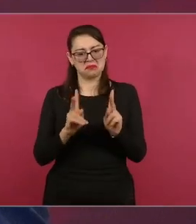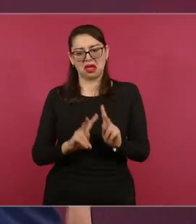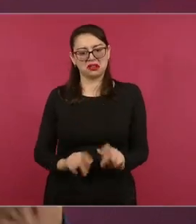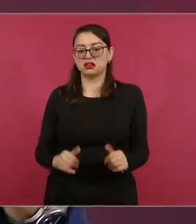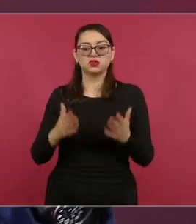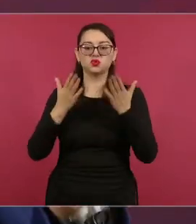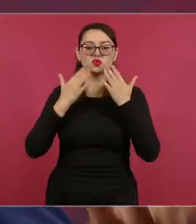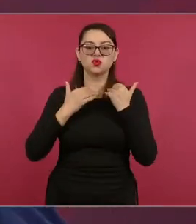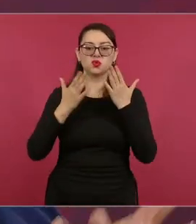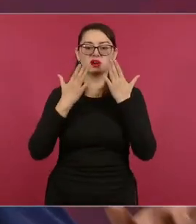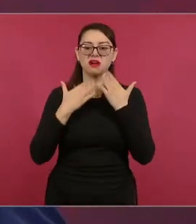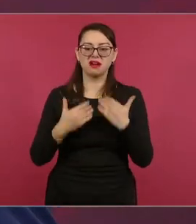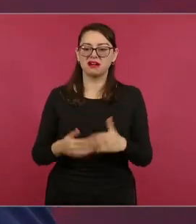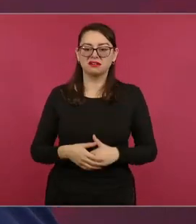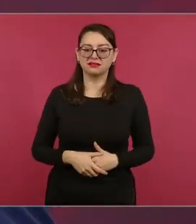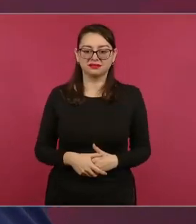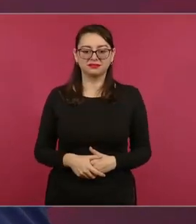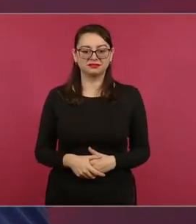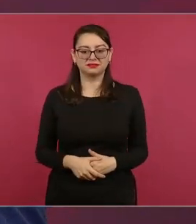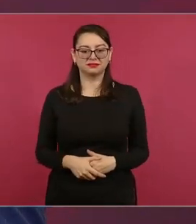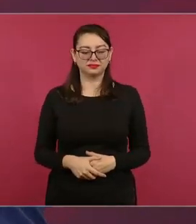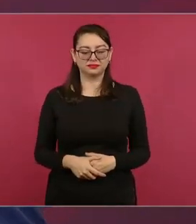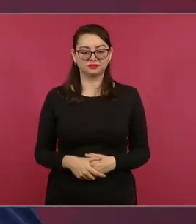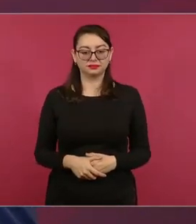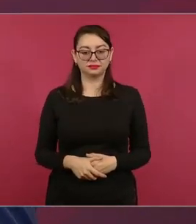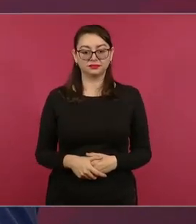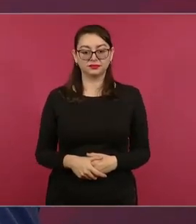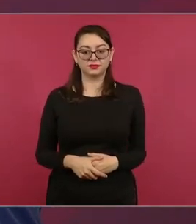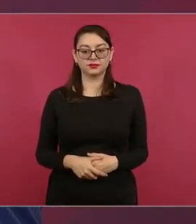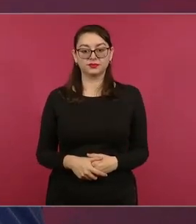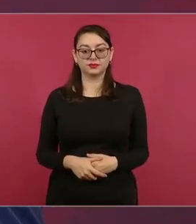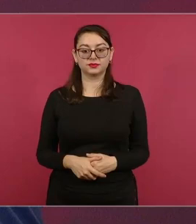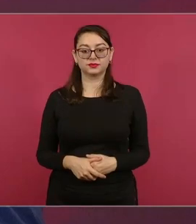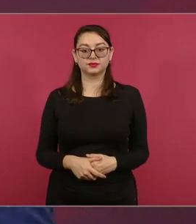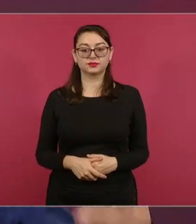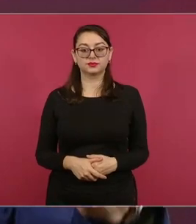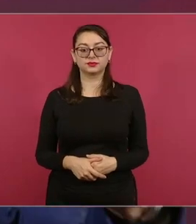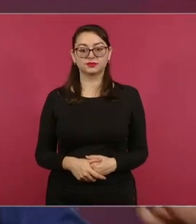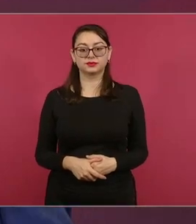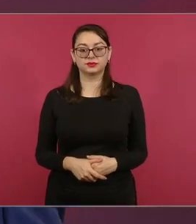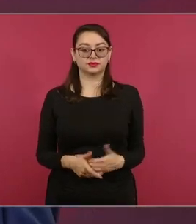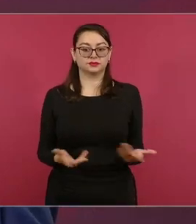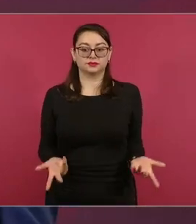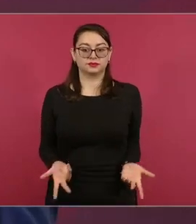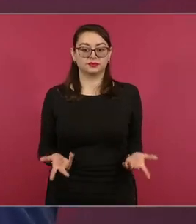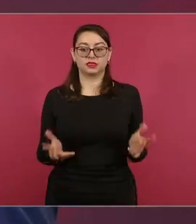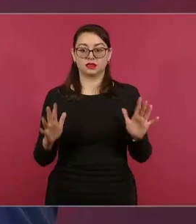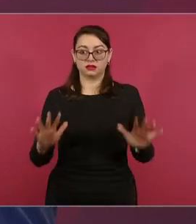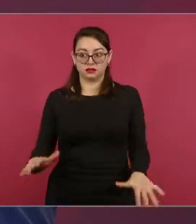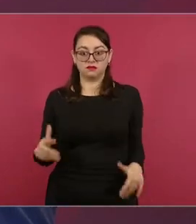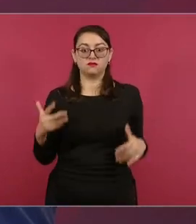En su interior, pues no está bien. Y hacia afuera lo mismo.